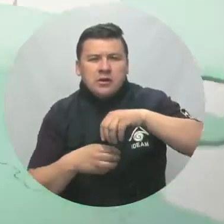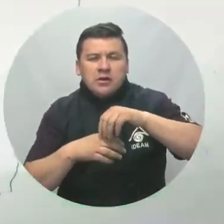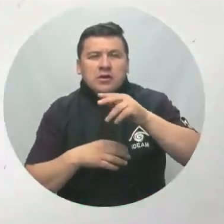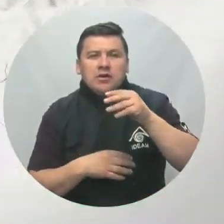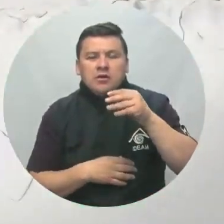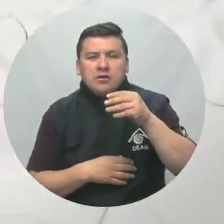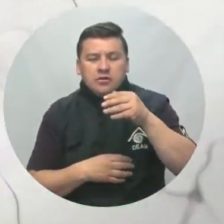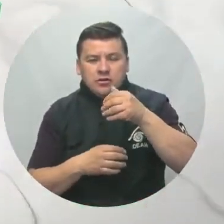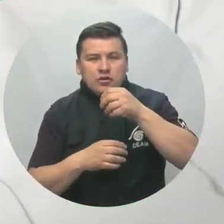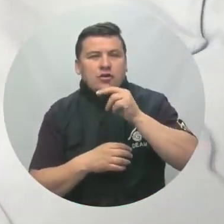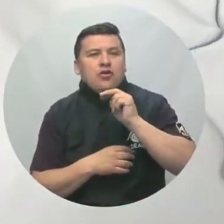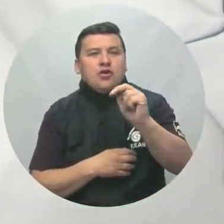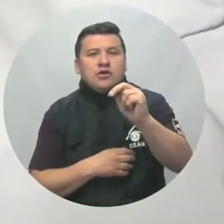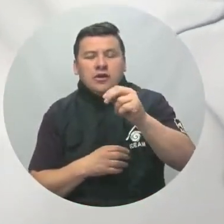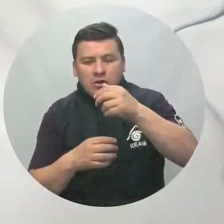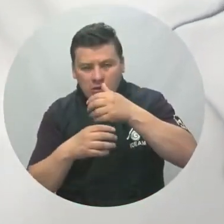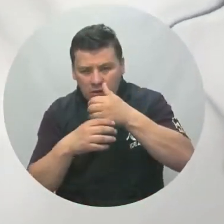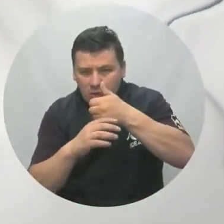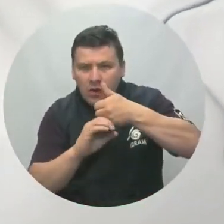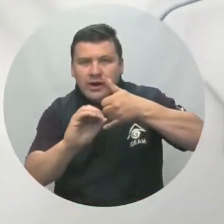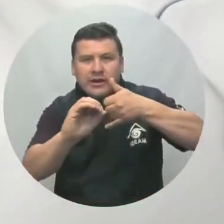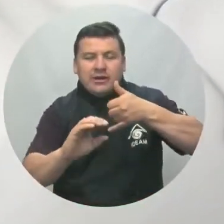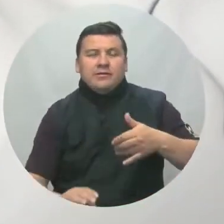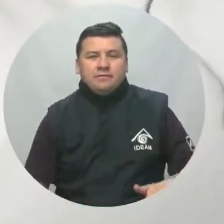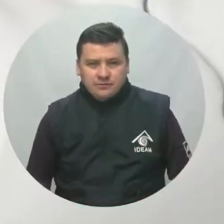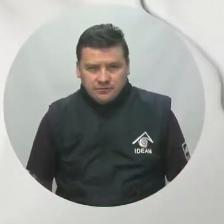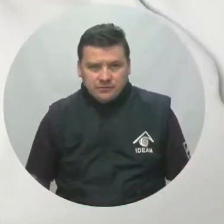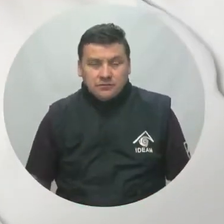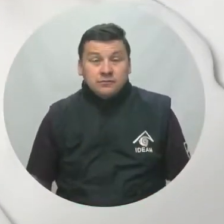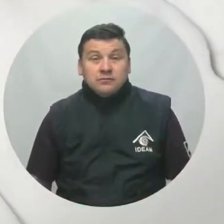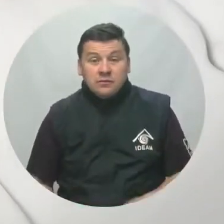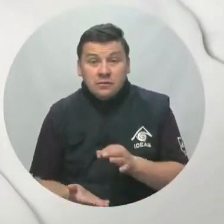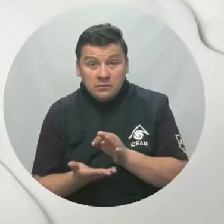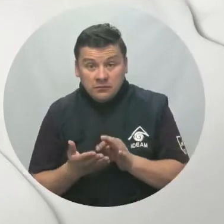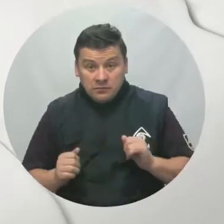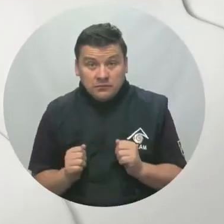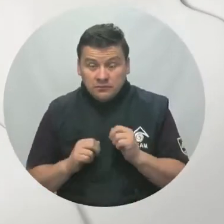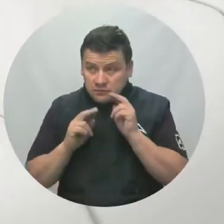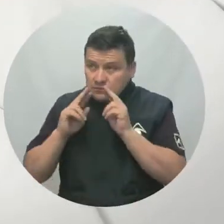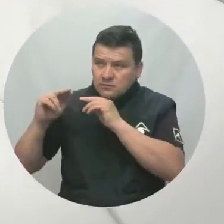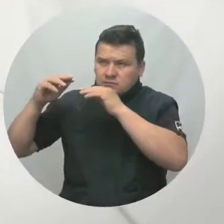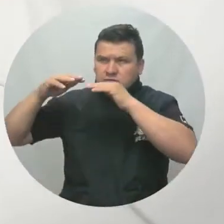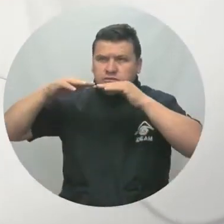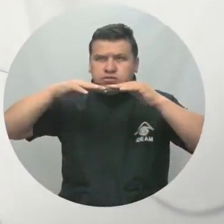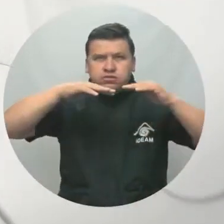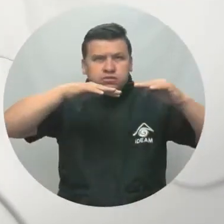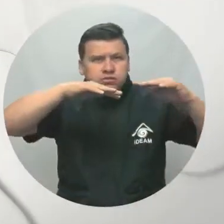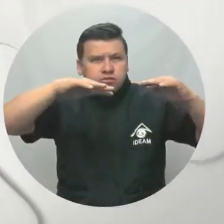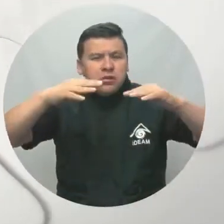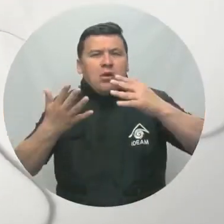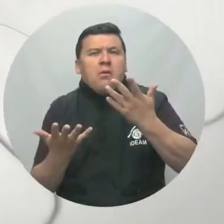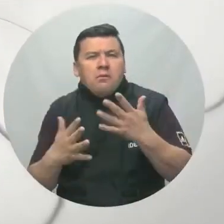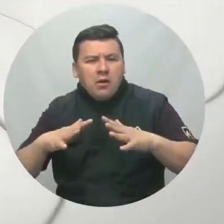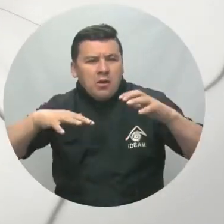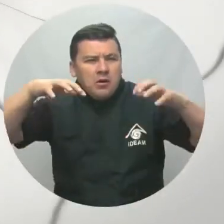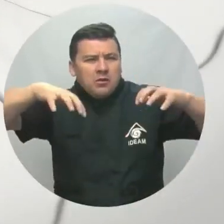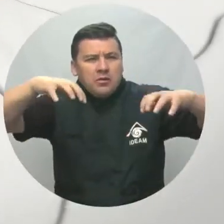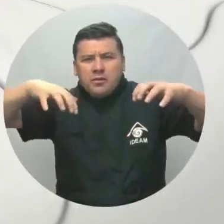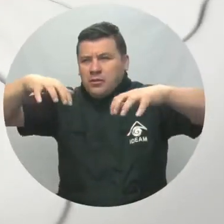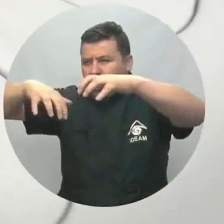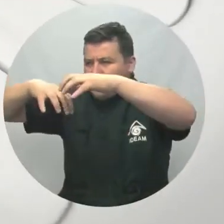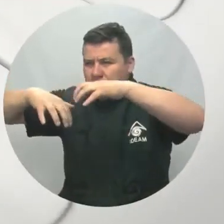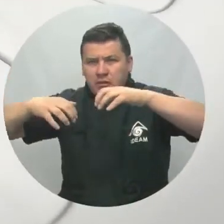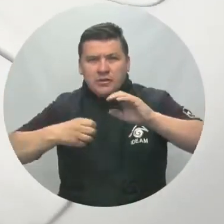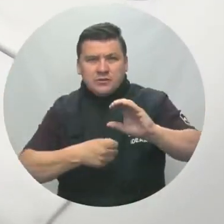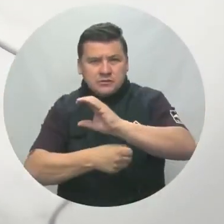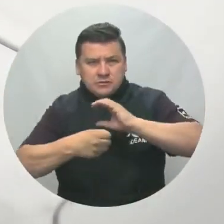norte del Guainía. En la capital se mantendrán las condiciones de tiempo seco mayormente nublado con probabilidad de lluvias en sectores de